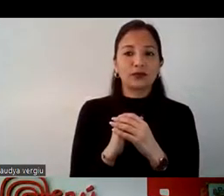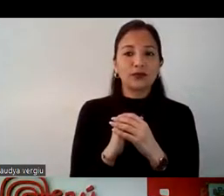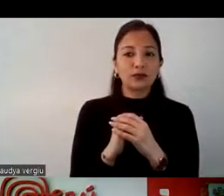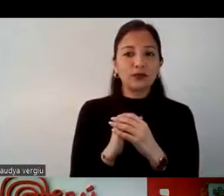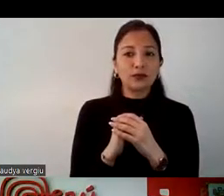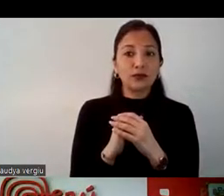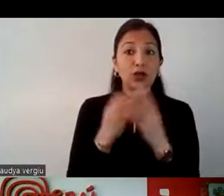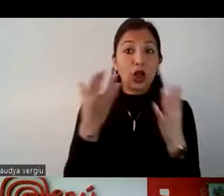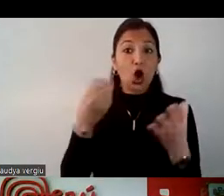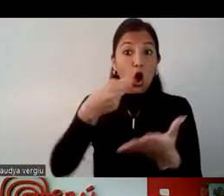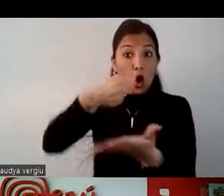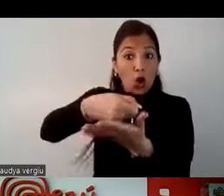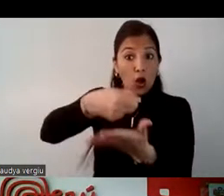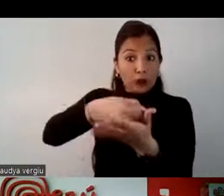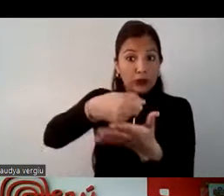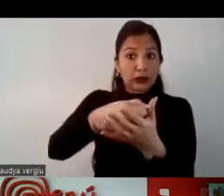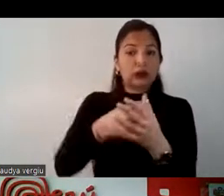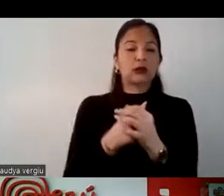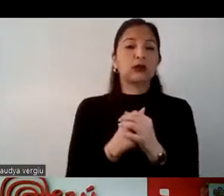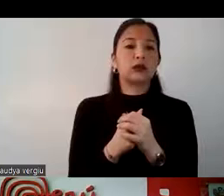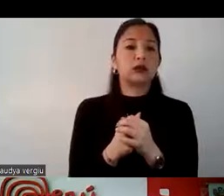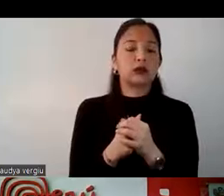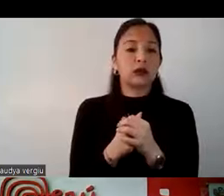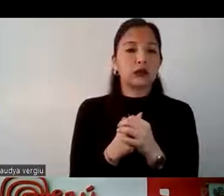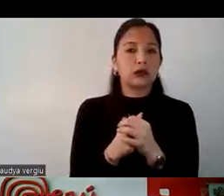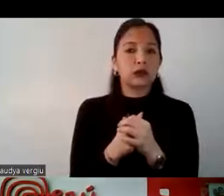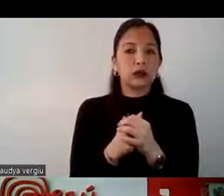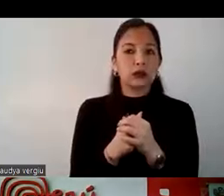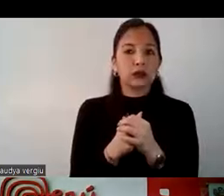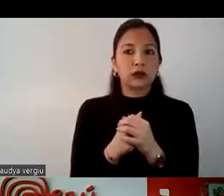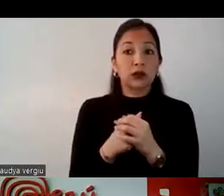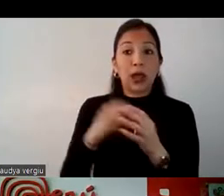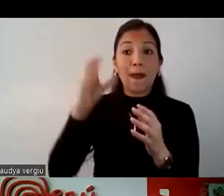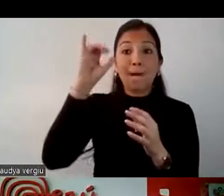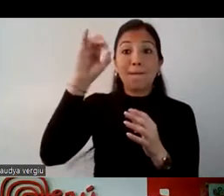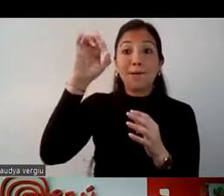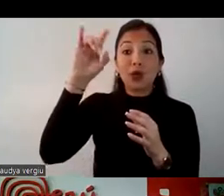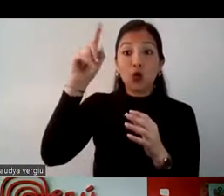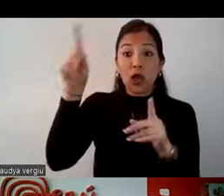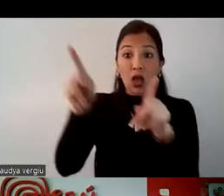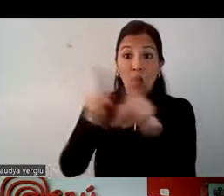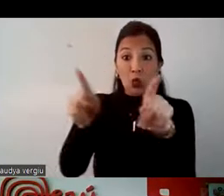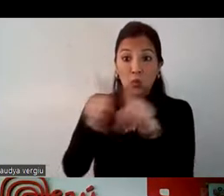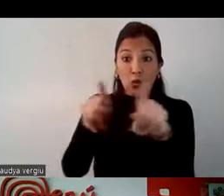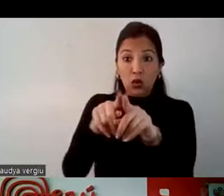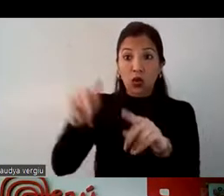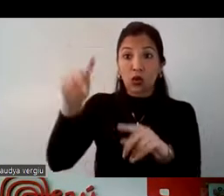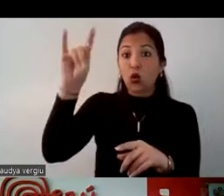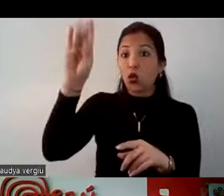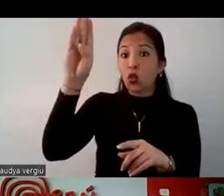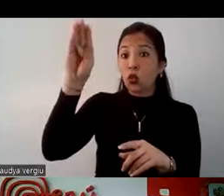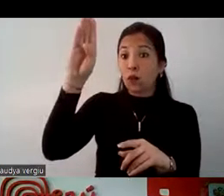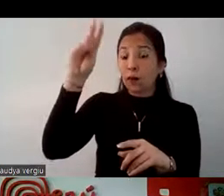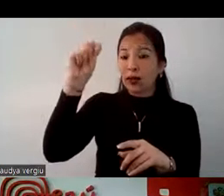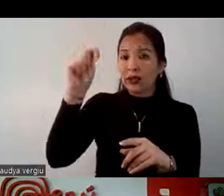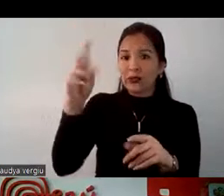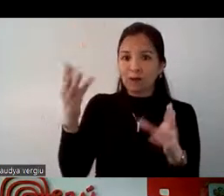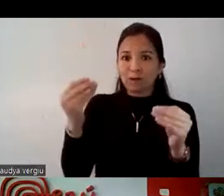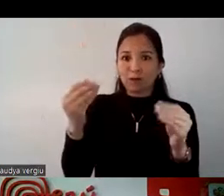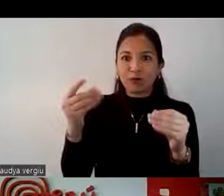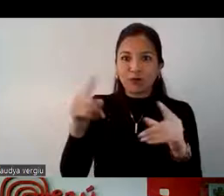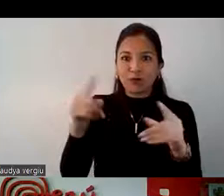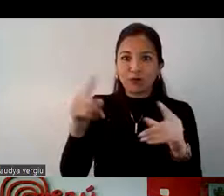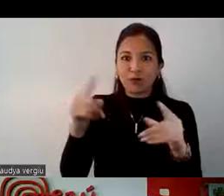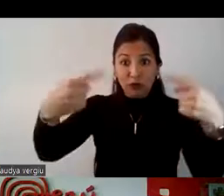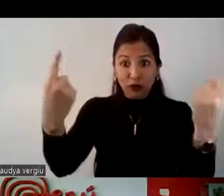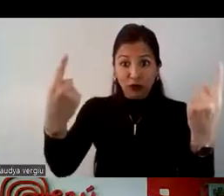Las compras, voy a recalcar nuevamente el tema de las compras, Piura y, Tumbes y Piura, pues, al, al tener el tema del cruce de